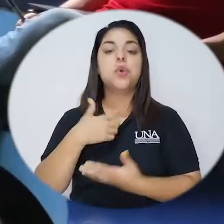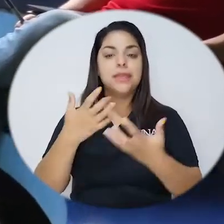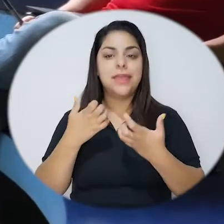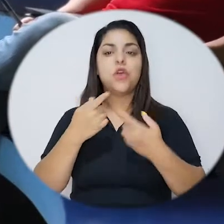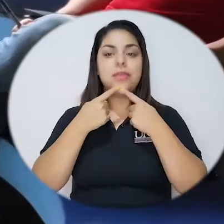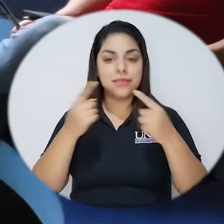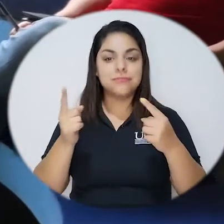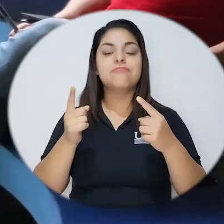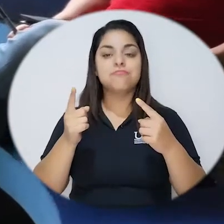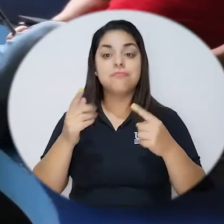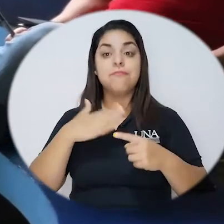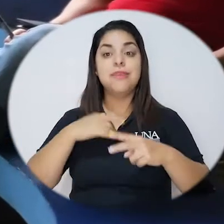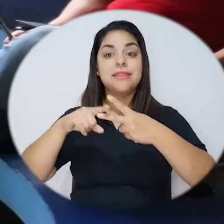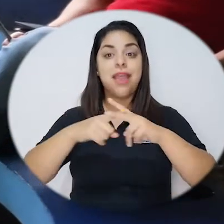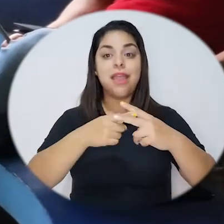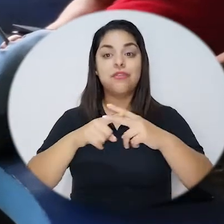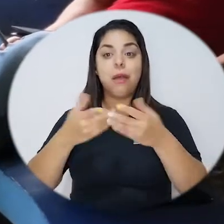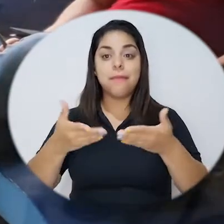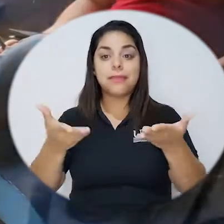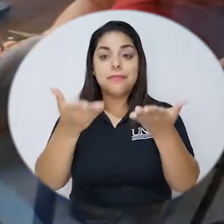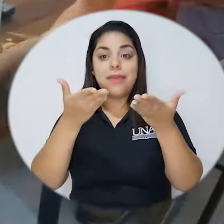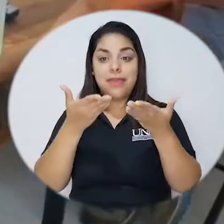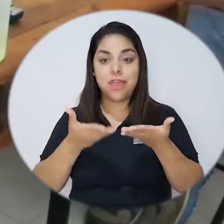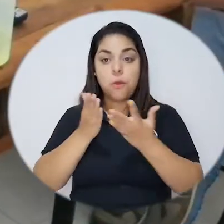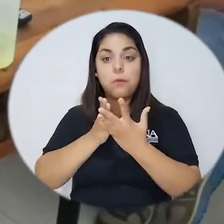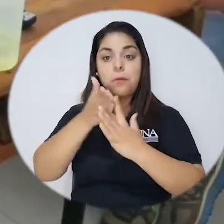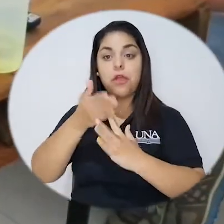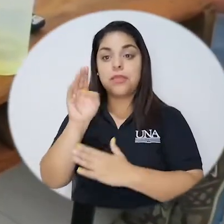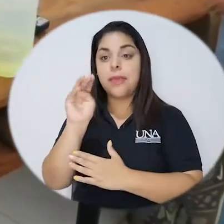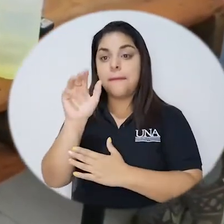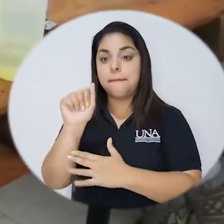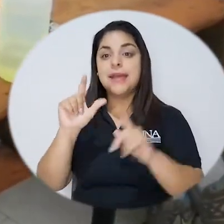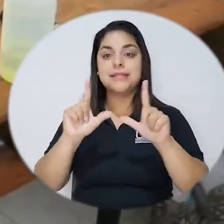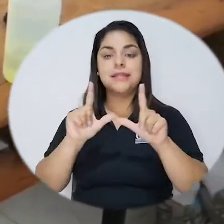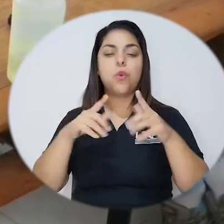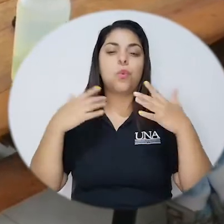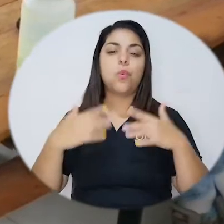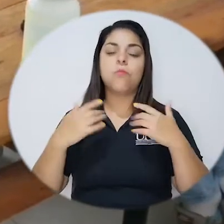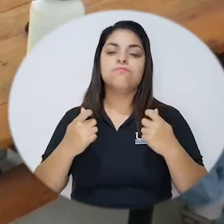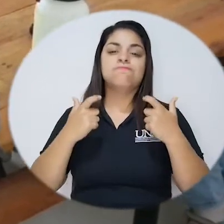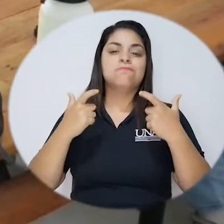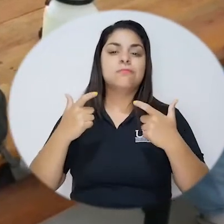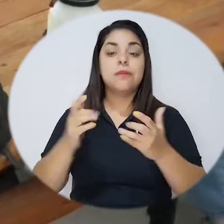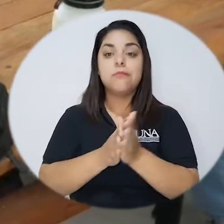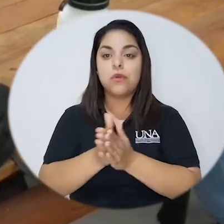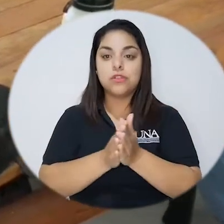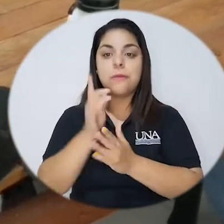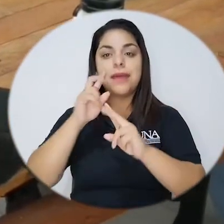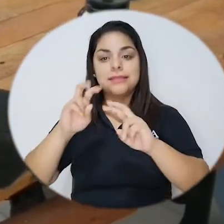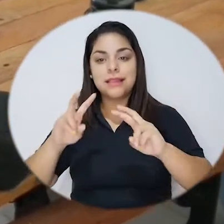herramientas que se me otorgaron a través del programa de maestría fueron sumamente ricas y provechosas para análisis